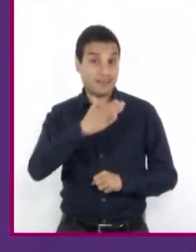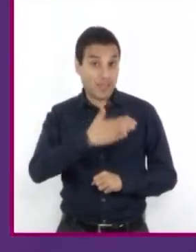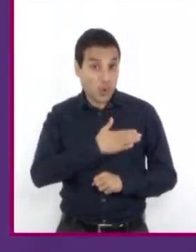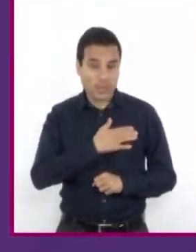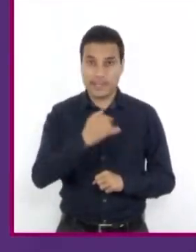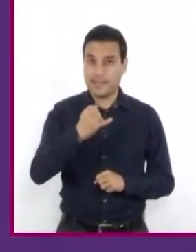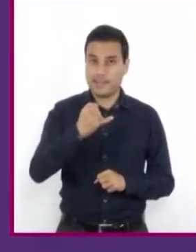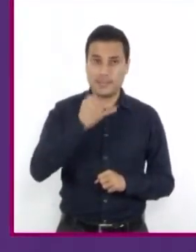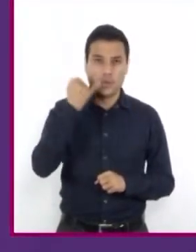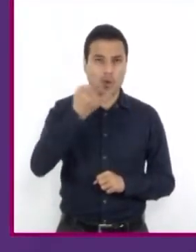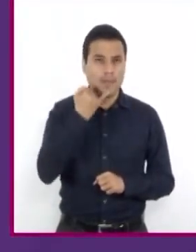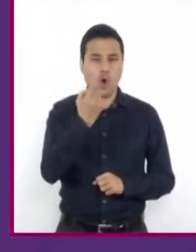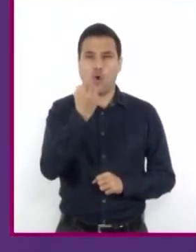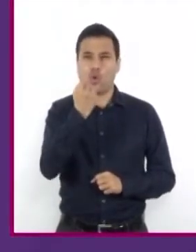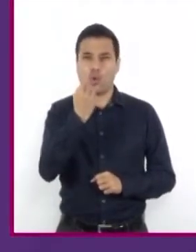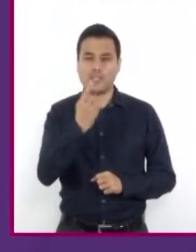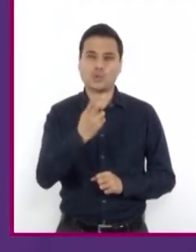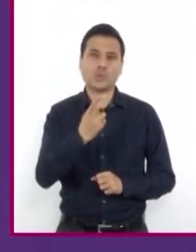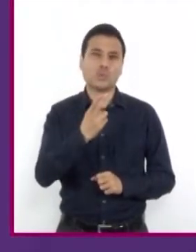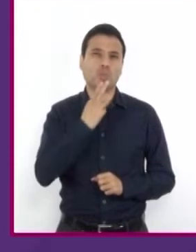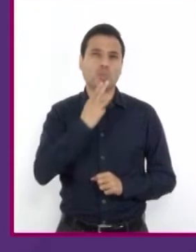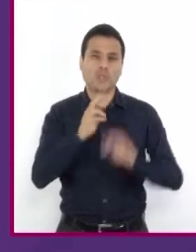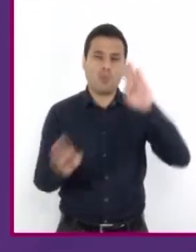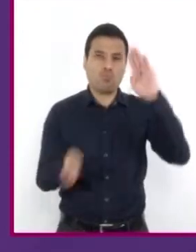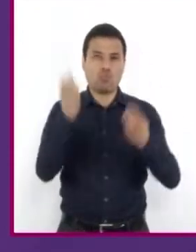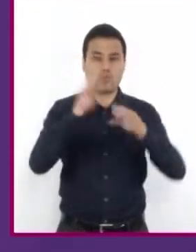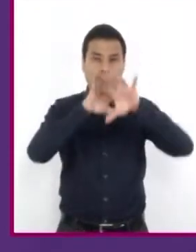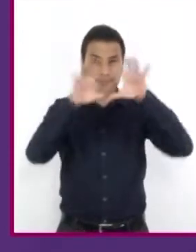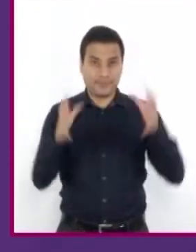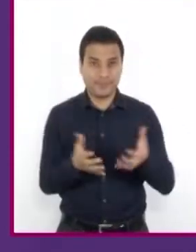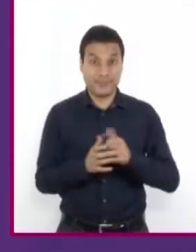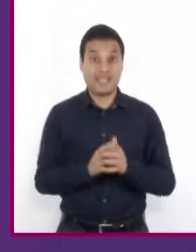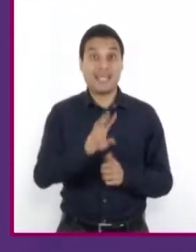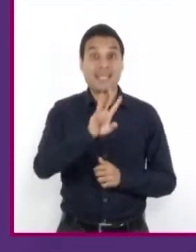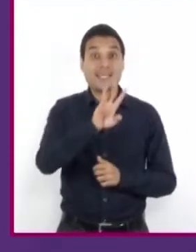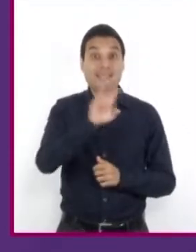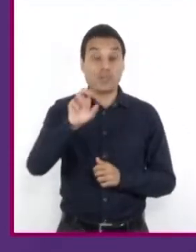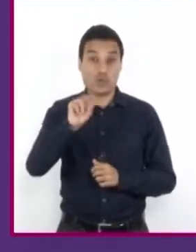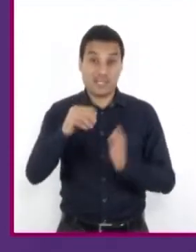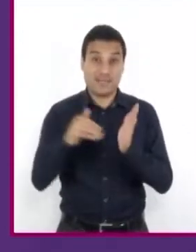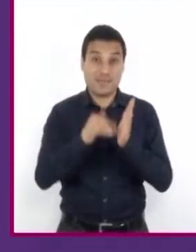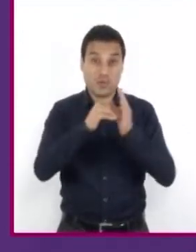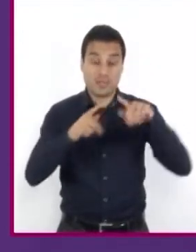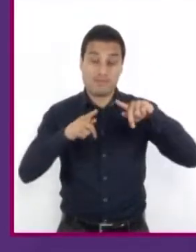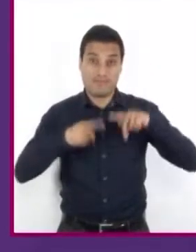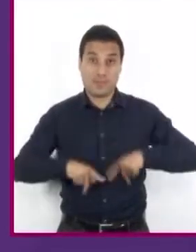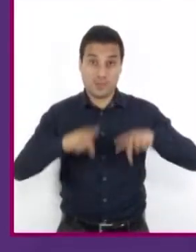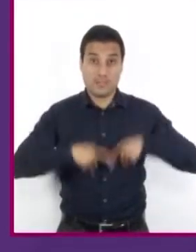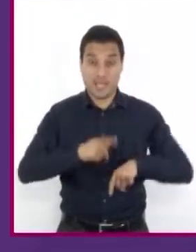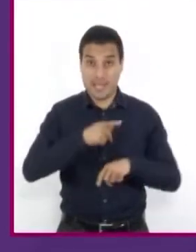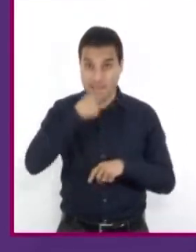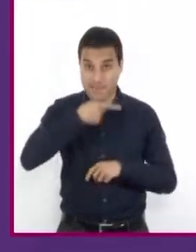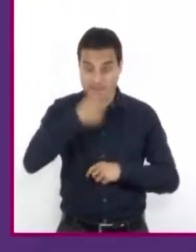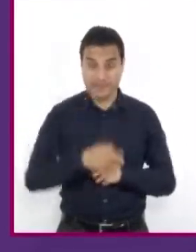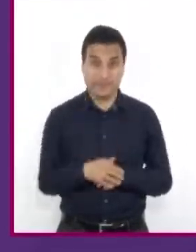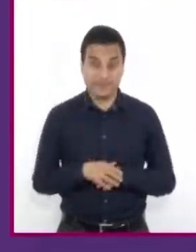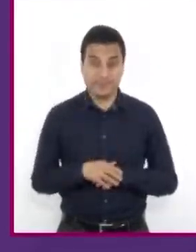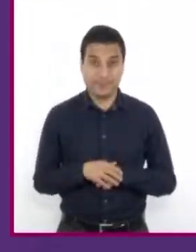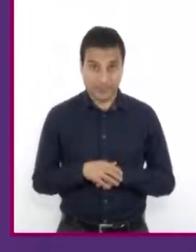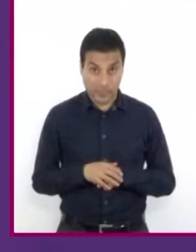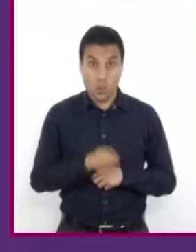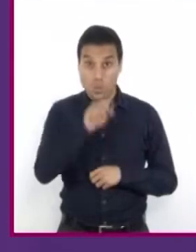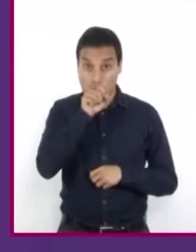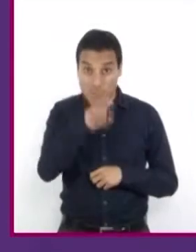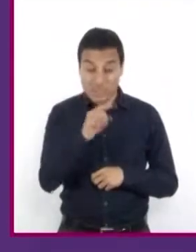las lenguas más utilizadas a nivel mundial, con aproximadamente 380 millones de hablantes. Pero aún hablando la misma